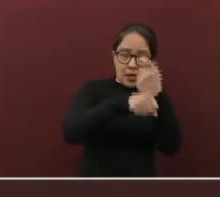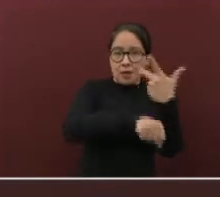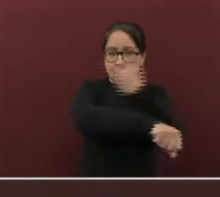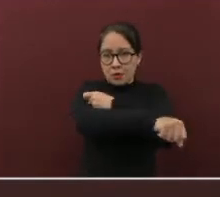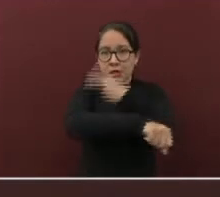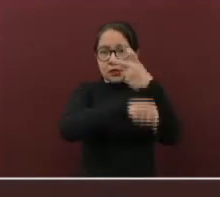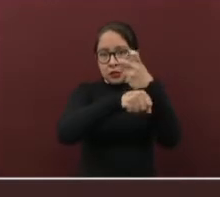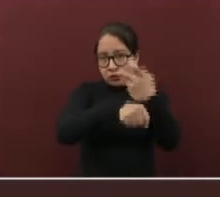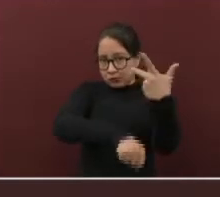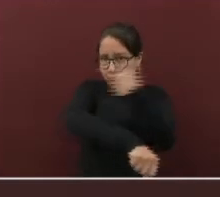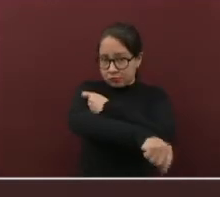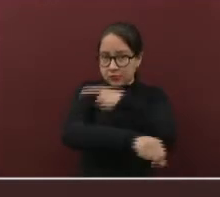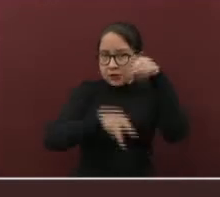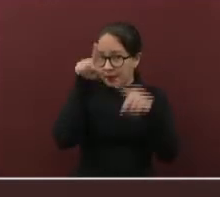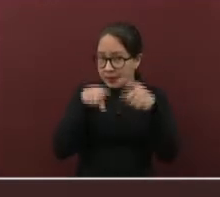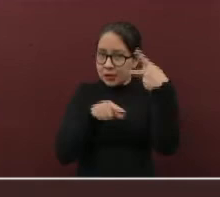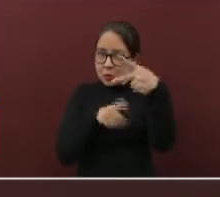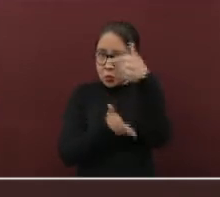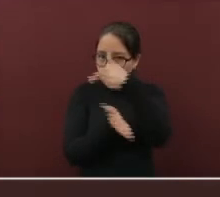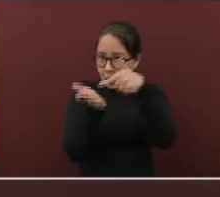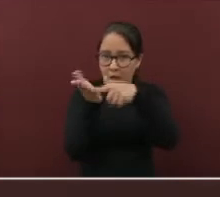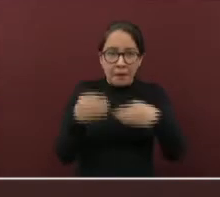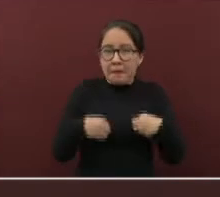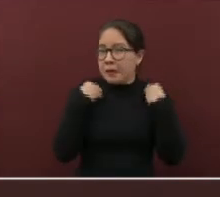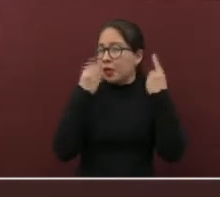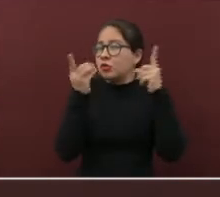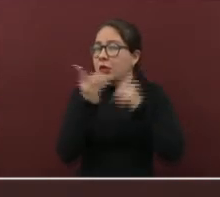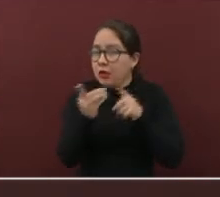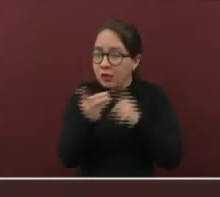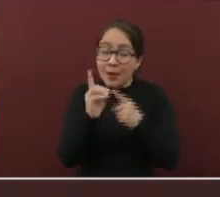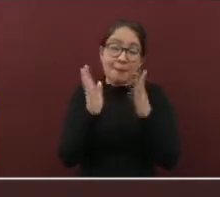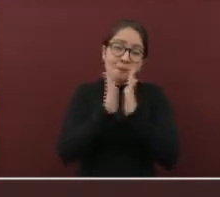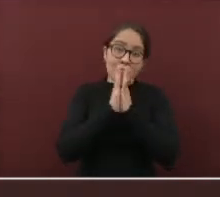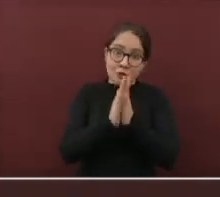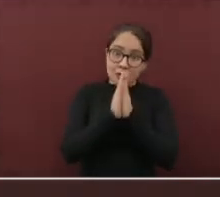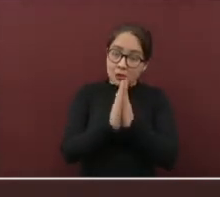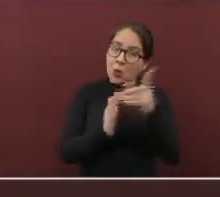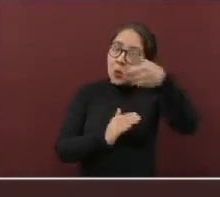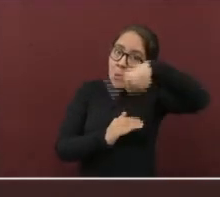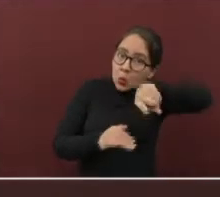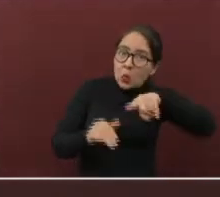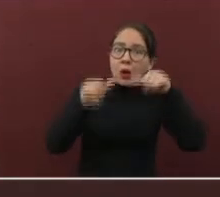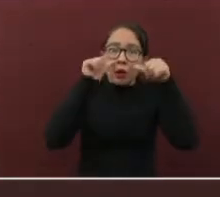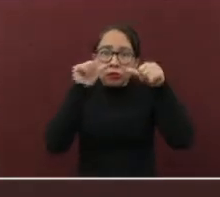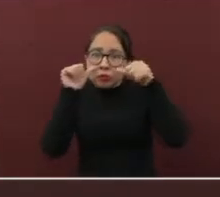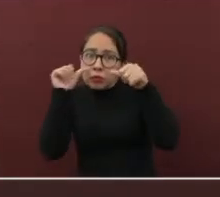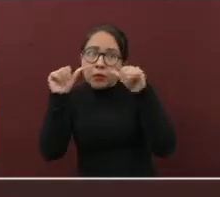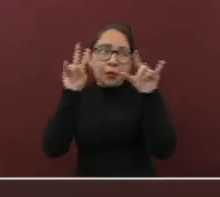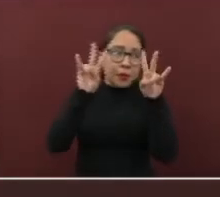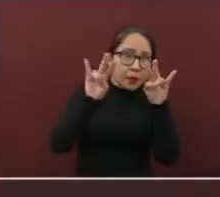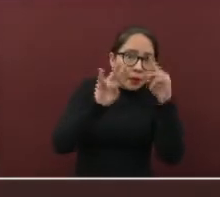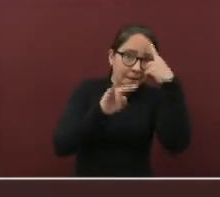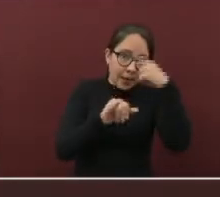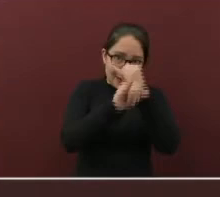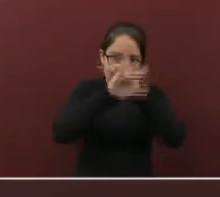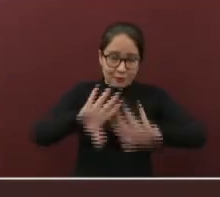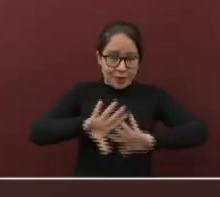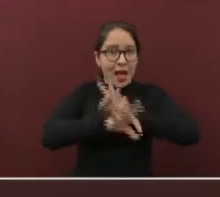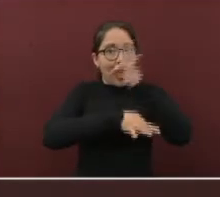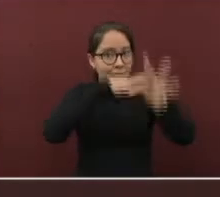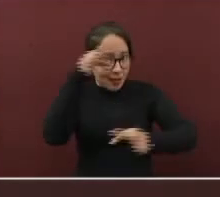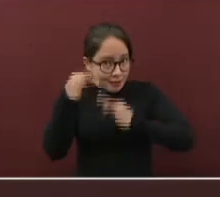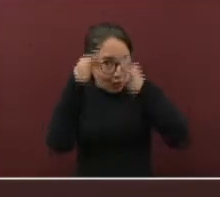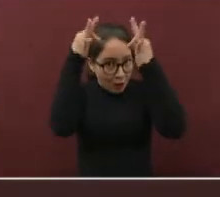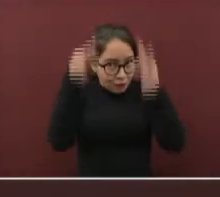cómo corresponda en sus municipios. Por lo que los invitamos a estar muy pendientes de la información